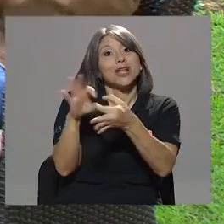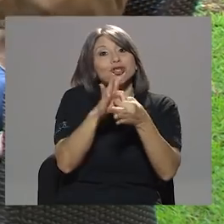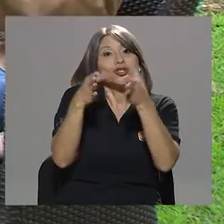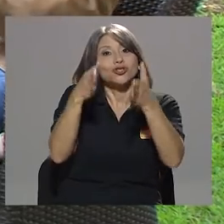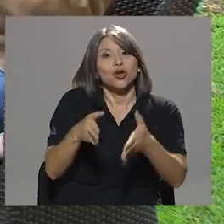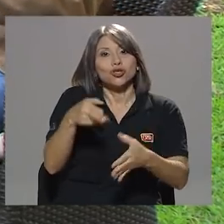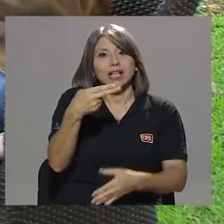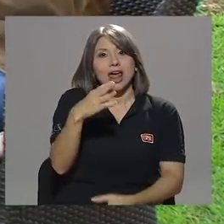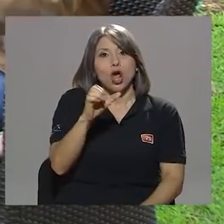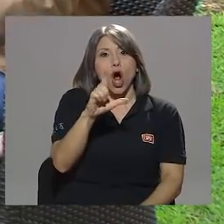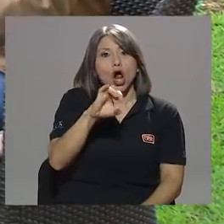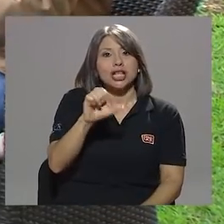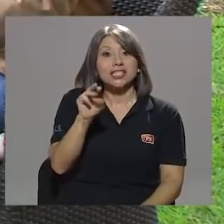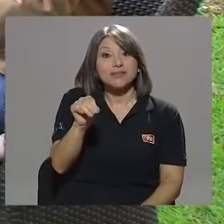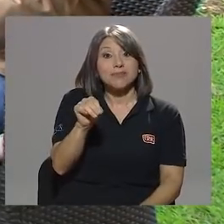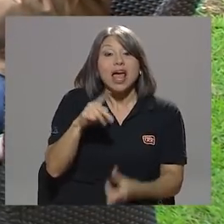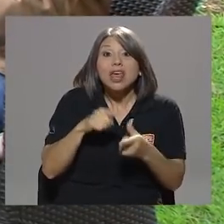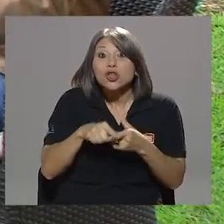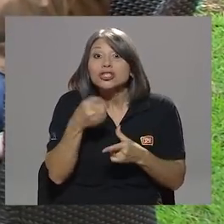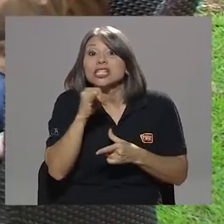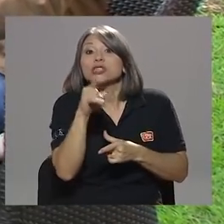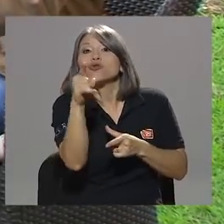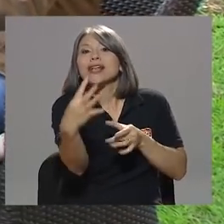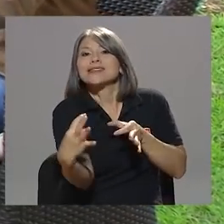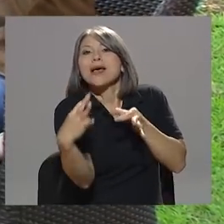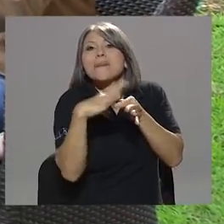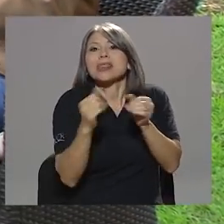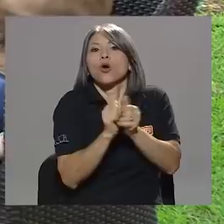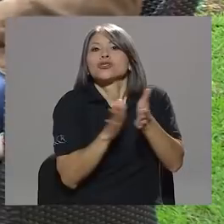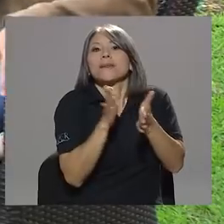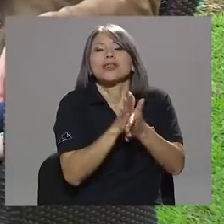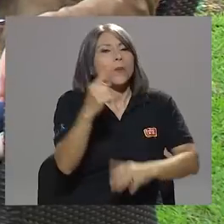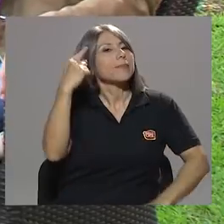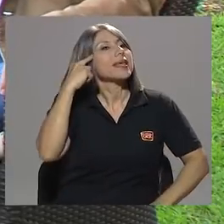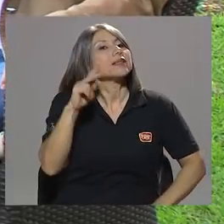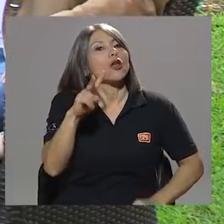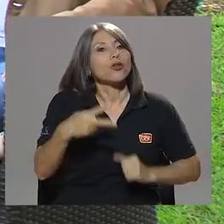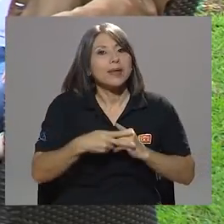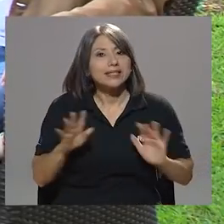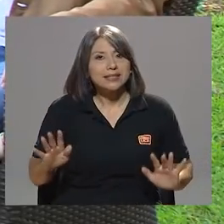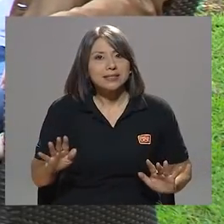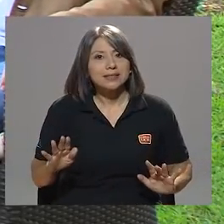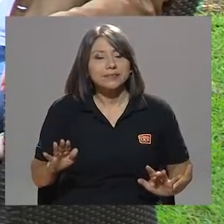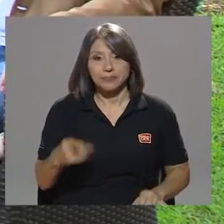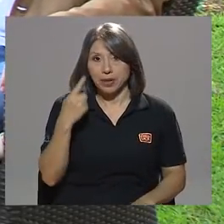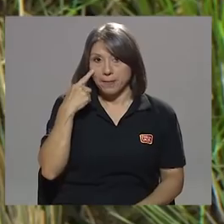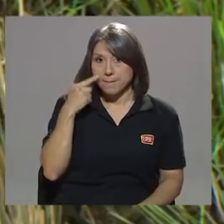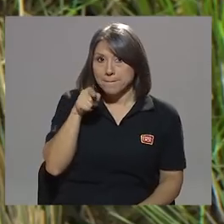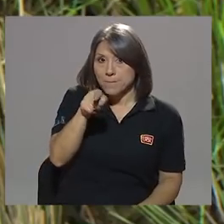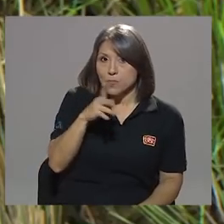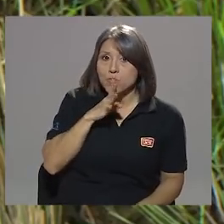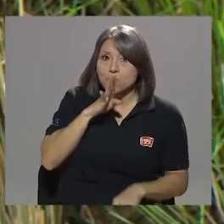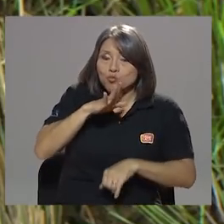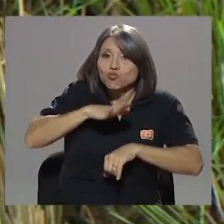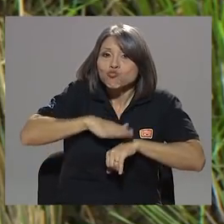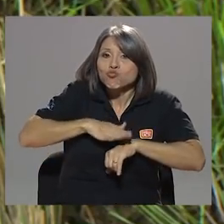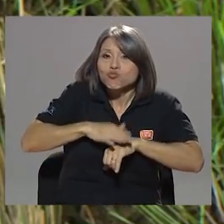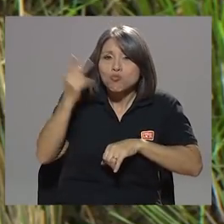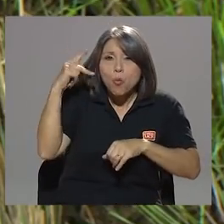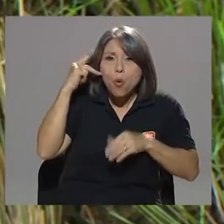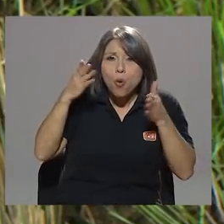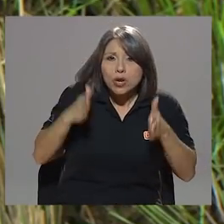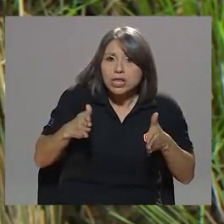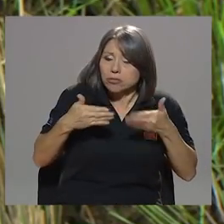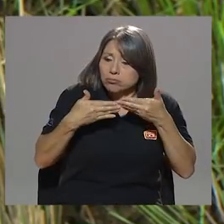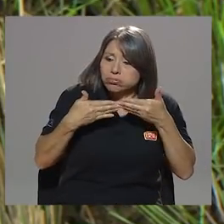socia. Entonces, si se mete con el cemento, piénselo dos veces. Vea que usted ha hablado de políticos abiertamente, ha